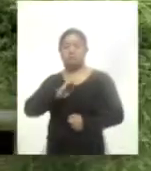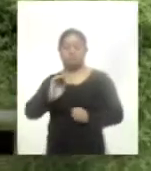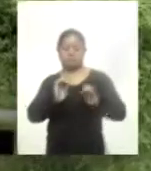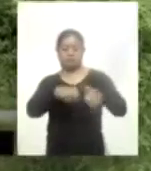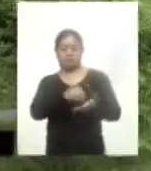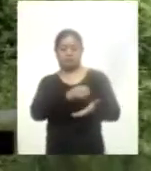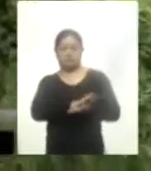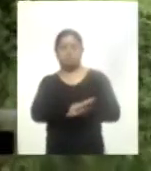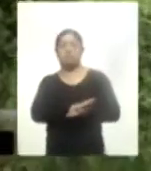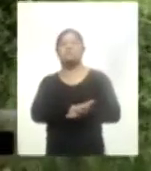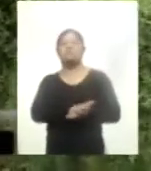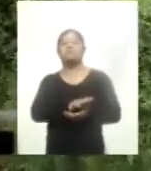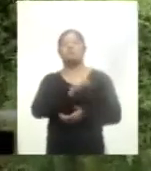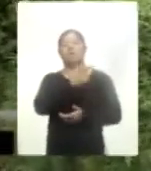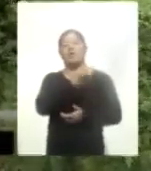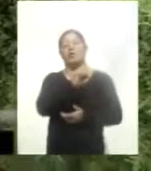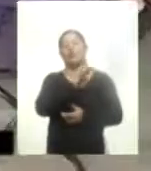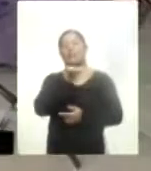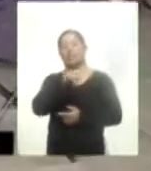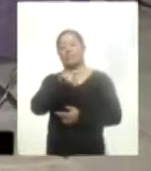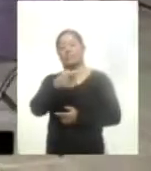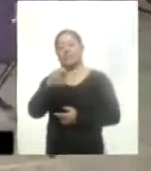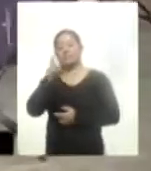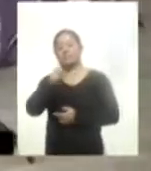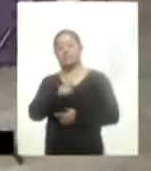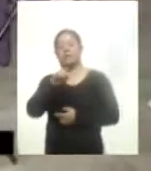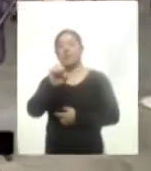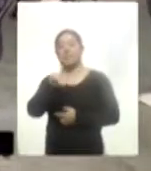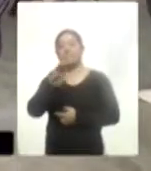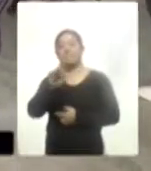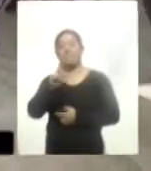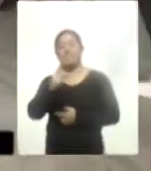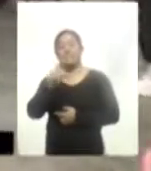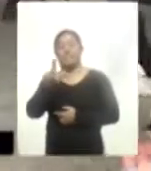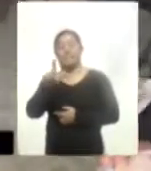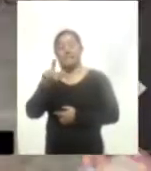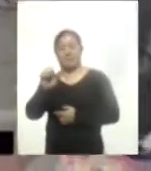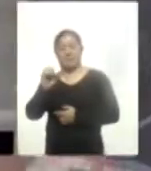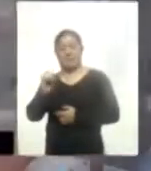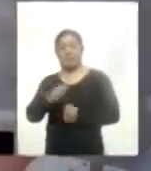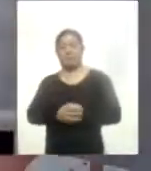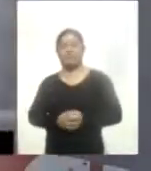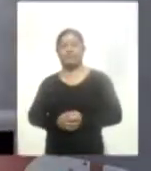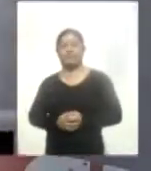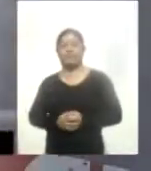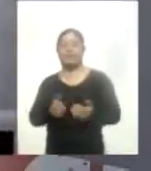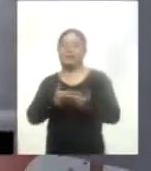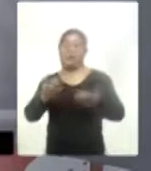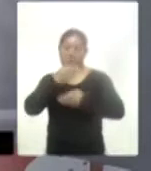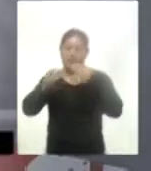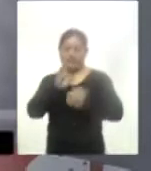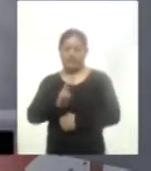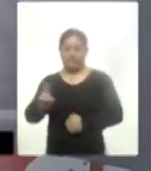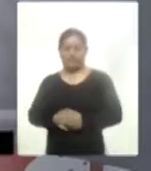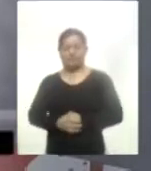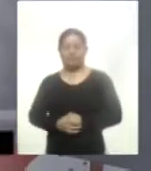la página gop.mx-empleo. Ahora, Noticias Belén Rodríguez. Vamos a